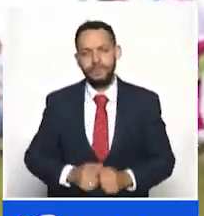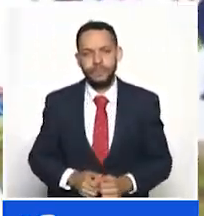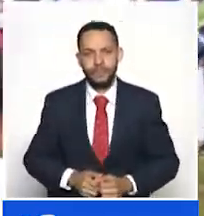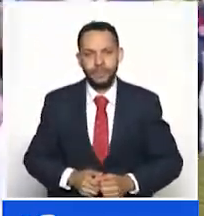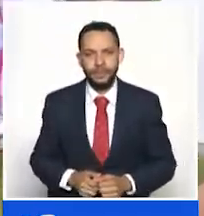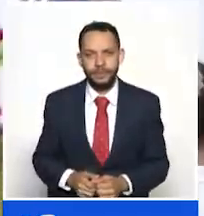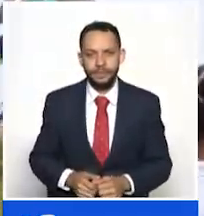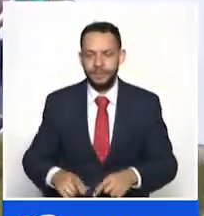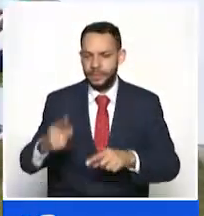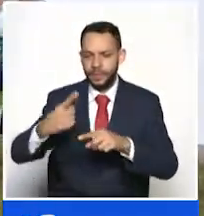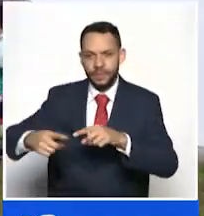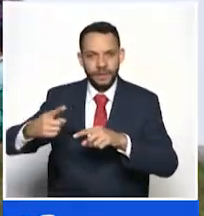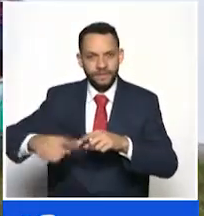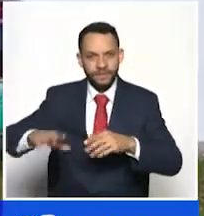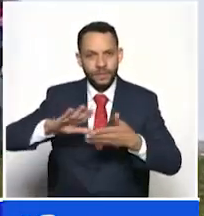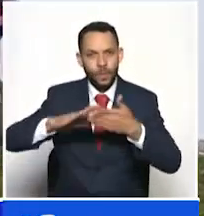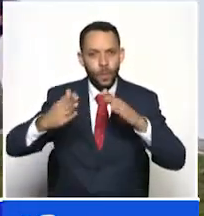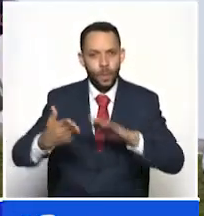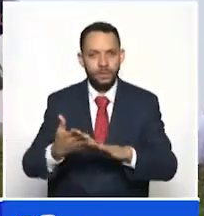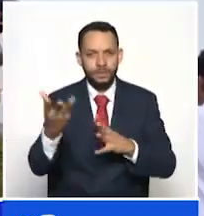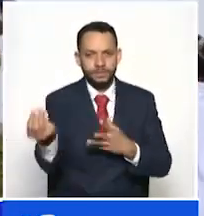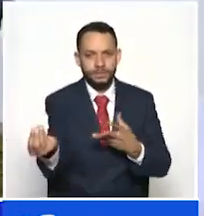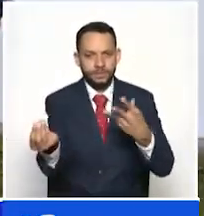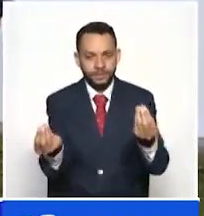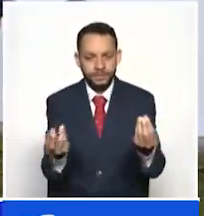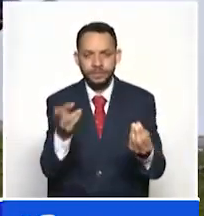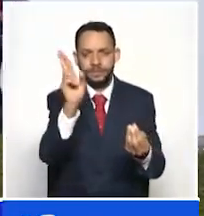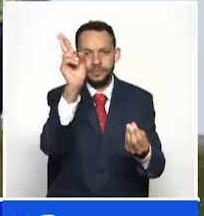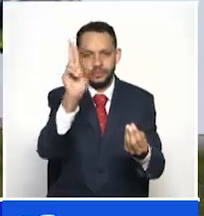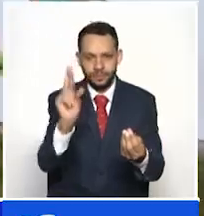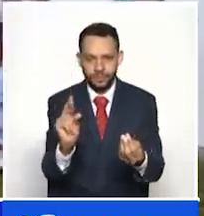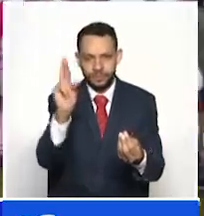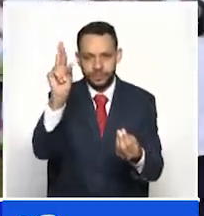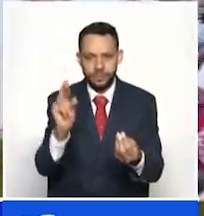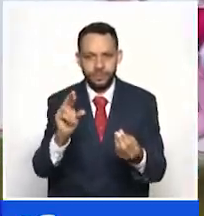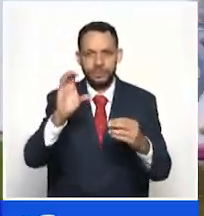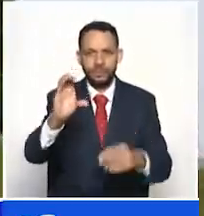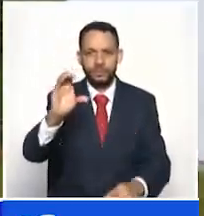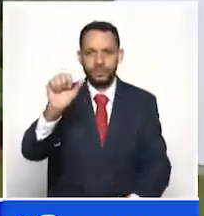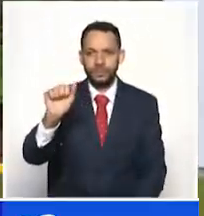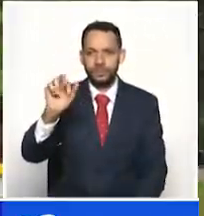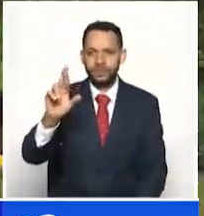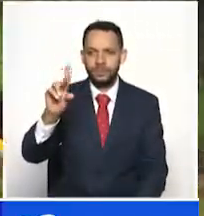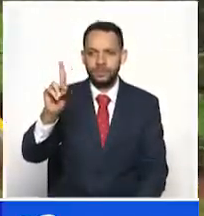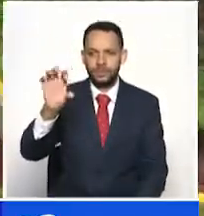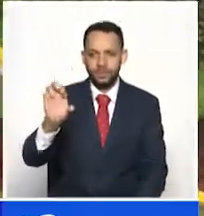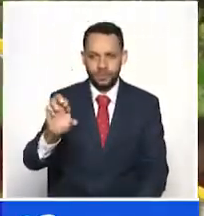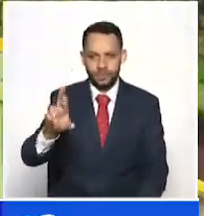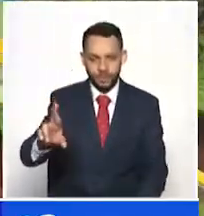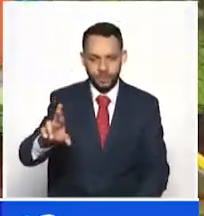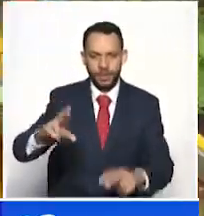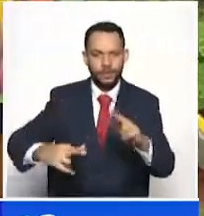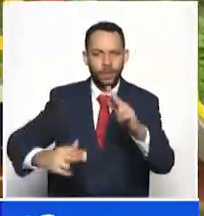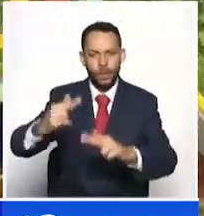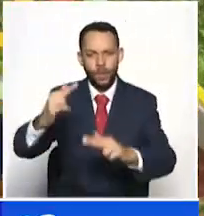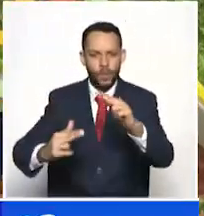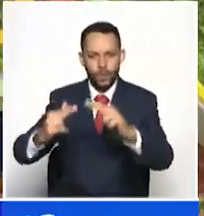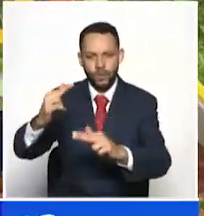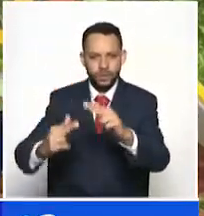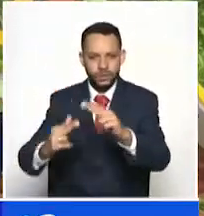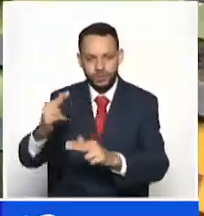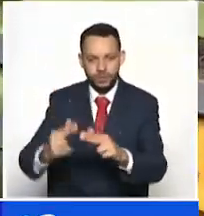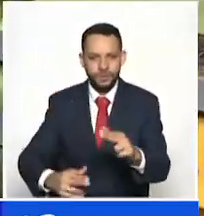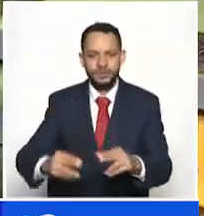Varias comunidades del departamento de Risaralda recibirán por parte de la Cárder 20 parques infantiles con madera plástica reciclada